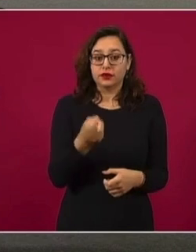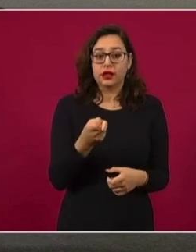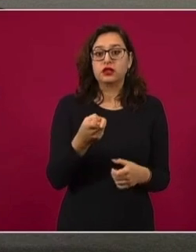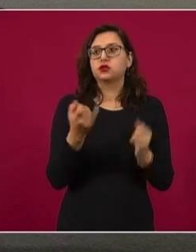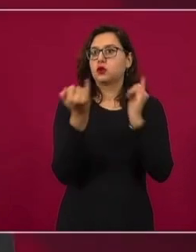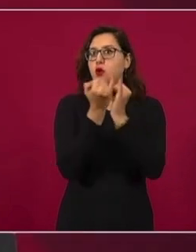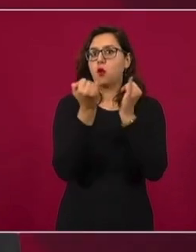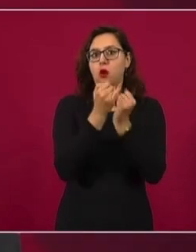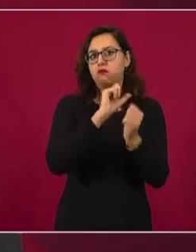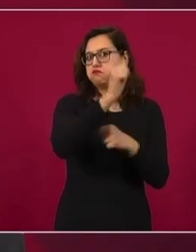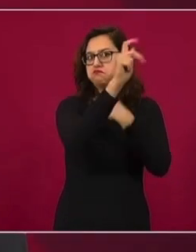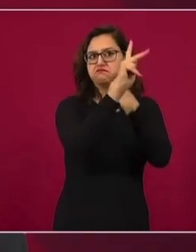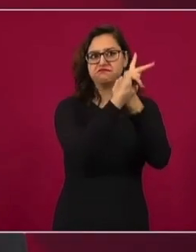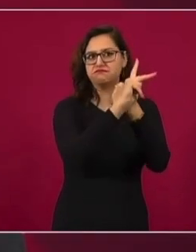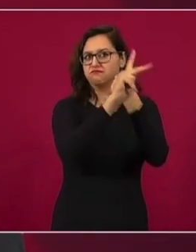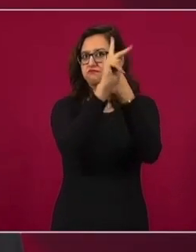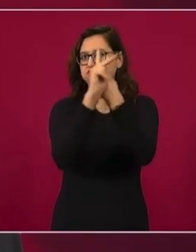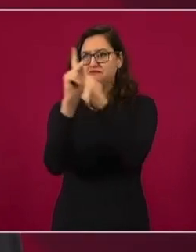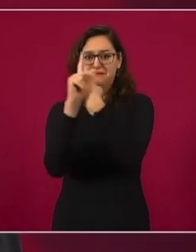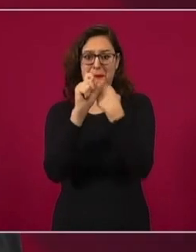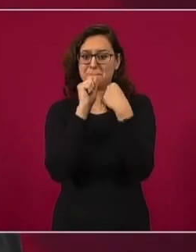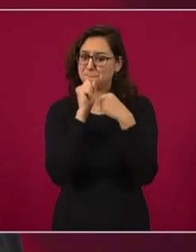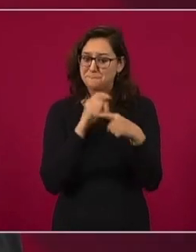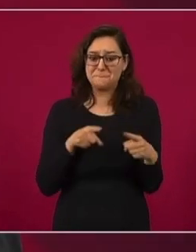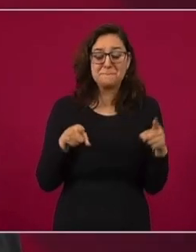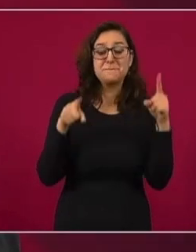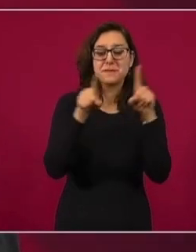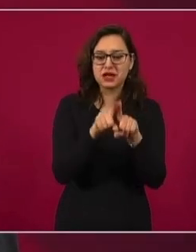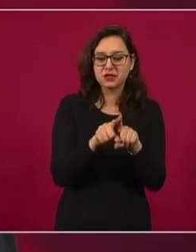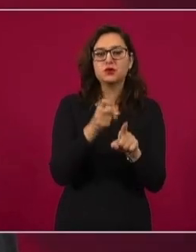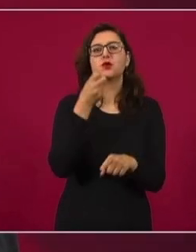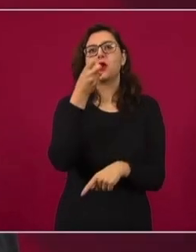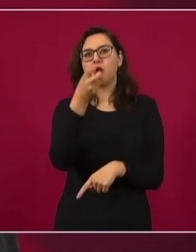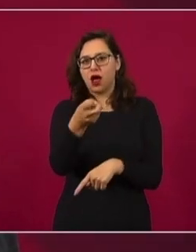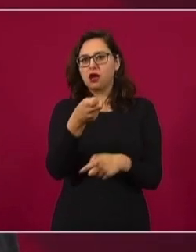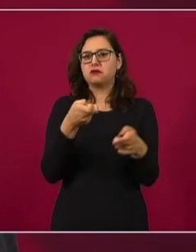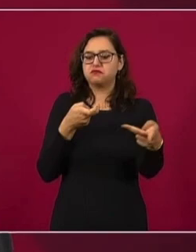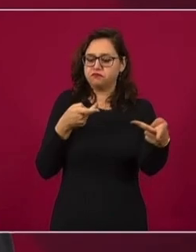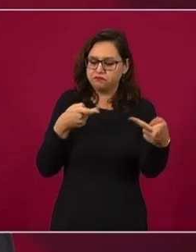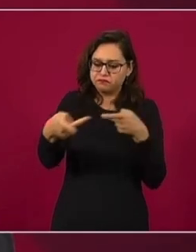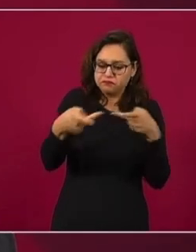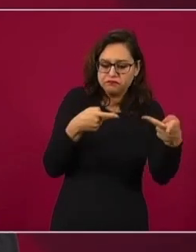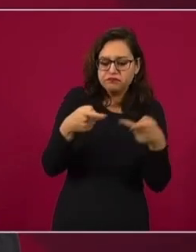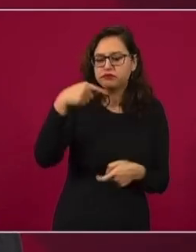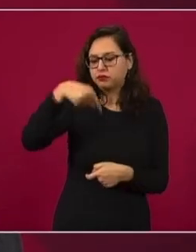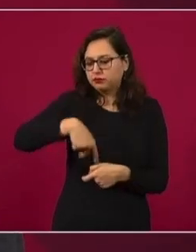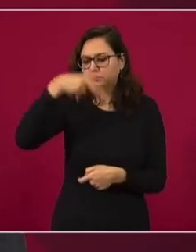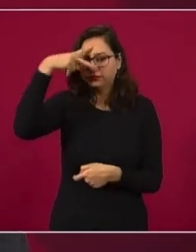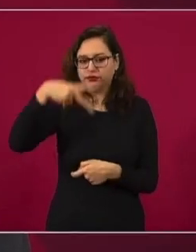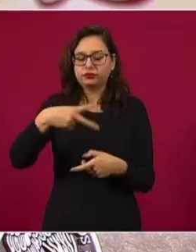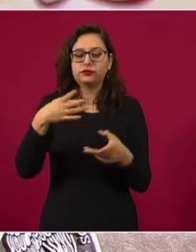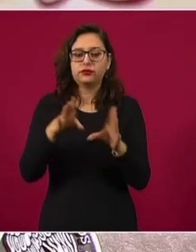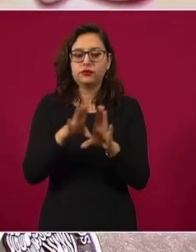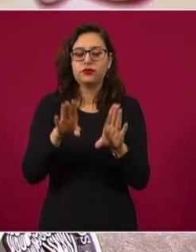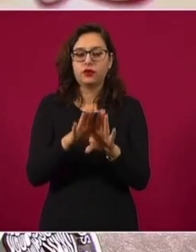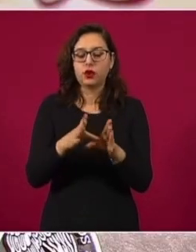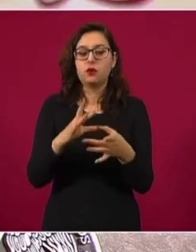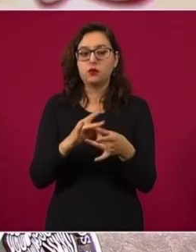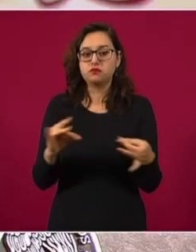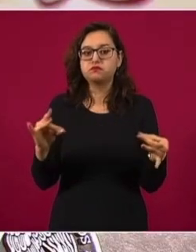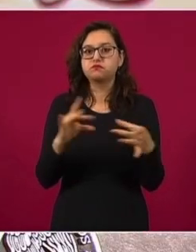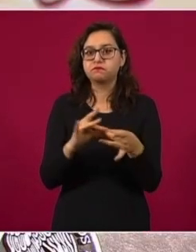otros países del mundo y eso nos permitió también hacer inferencias sobre la ocurrencia en México, como lo fuimos relatando.